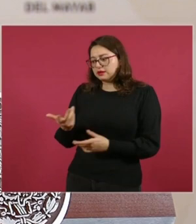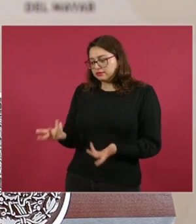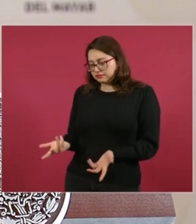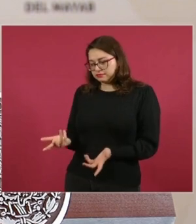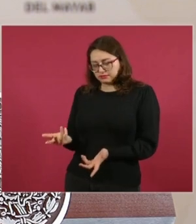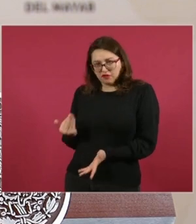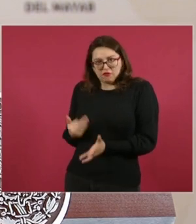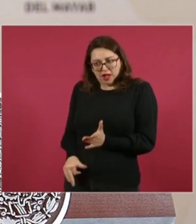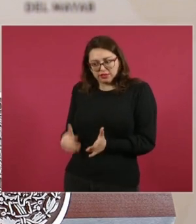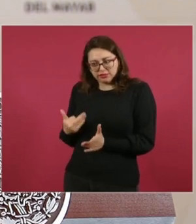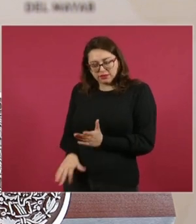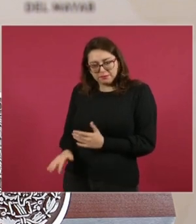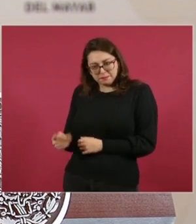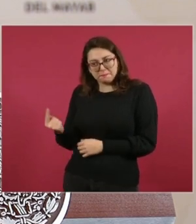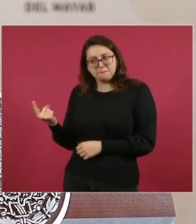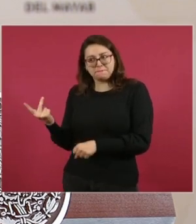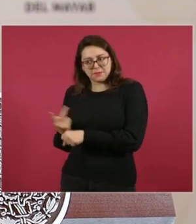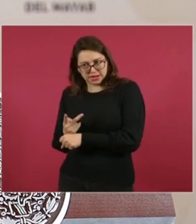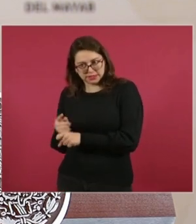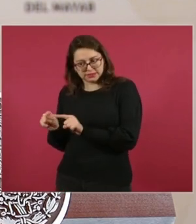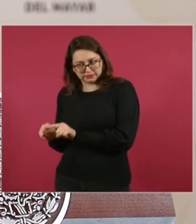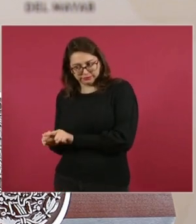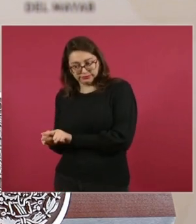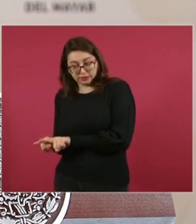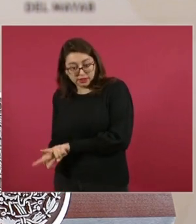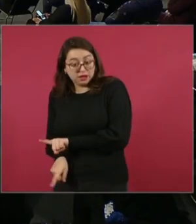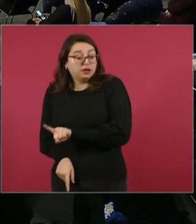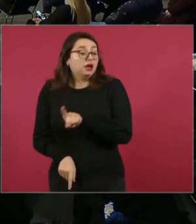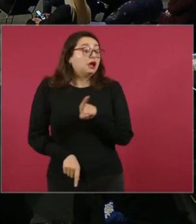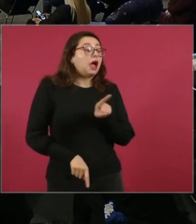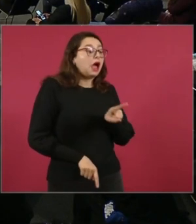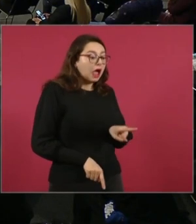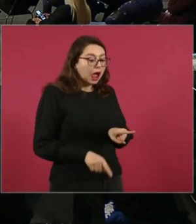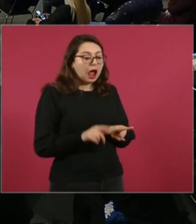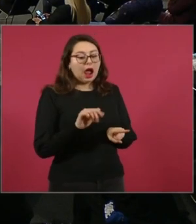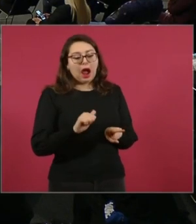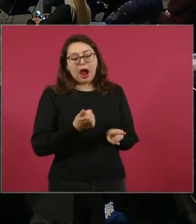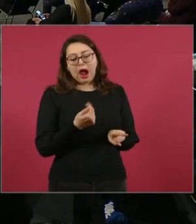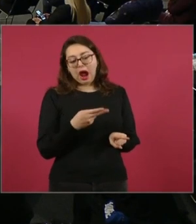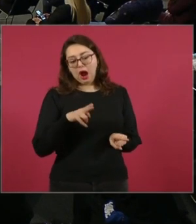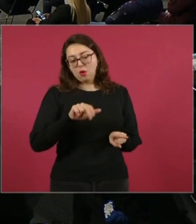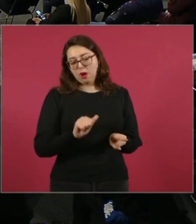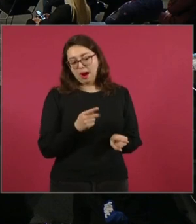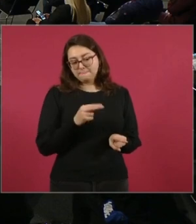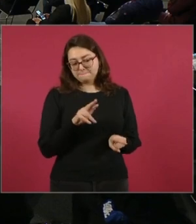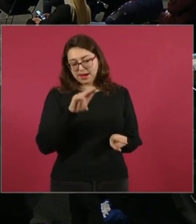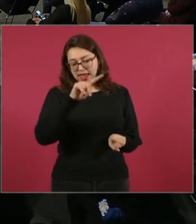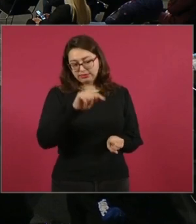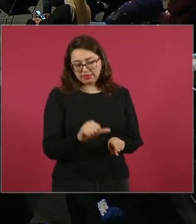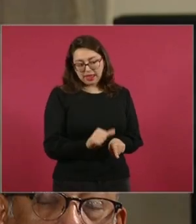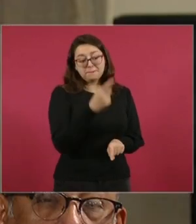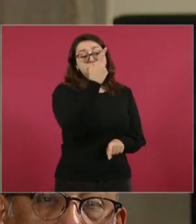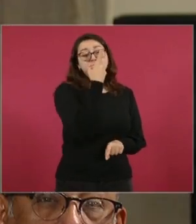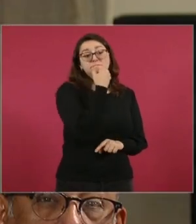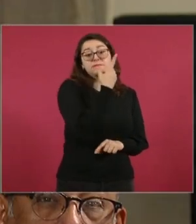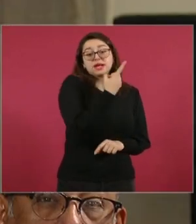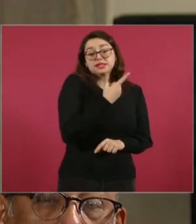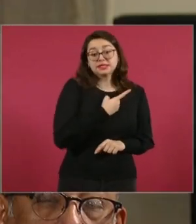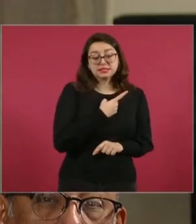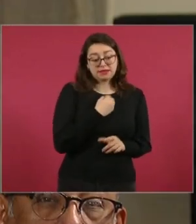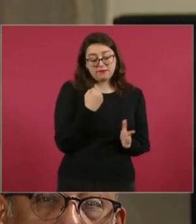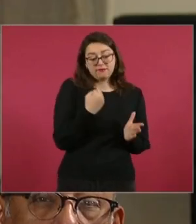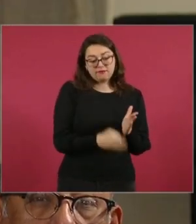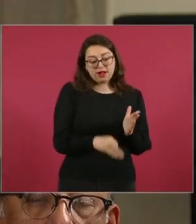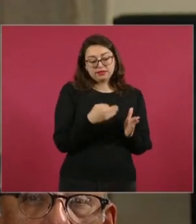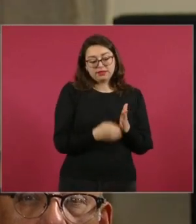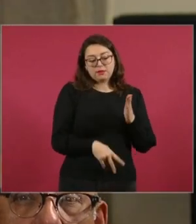de Agua Prieta, me voy del extremo sur al extremo norte, me comentan, señor presidente, que hay pendientes